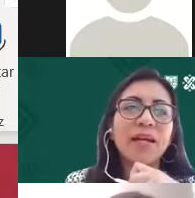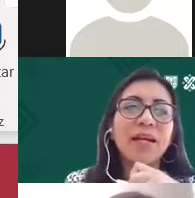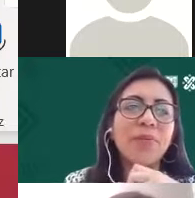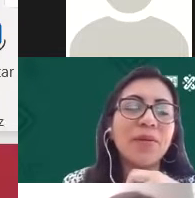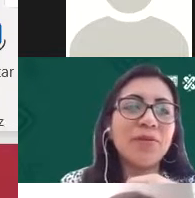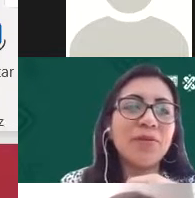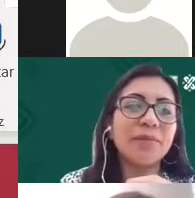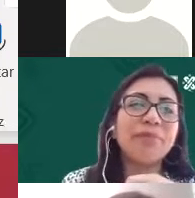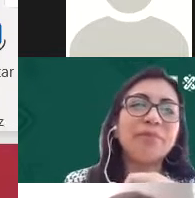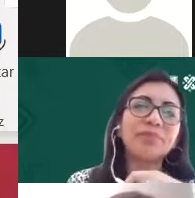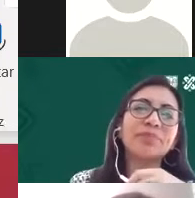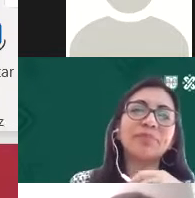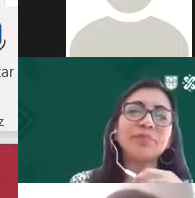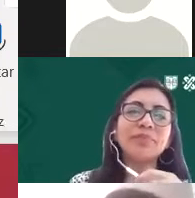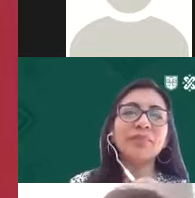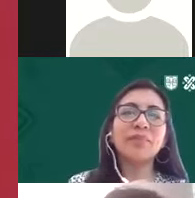La podemos ver.